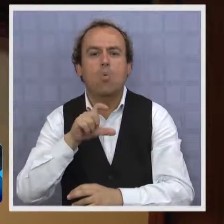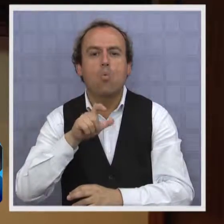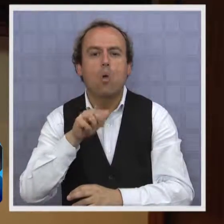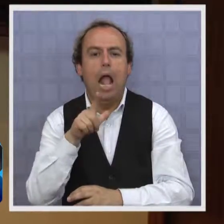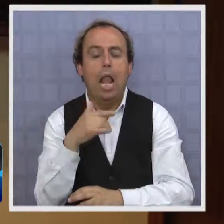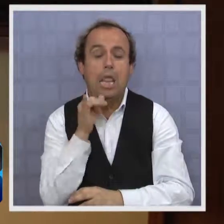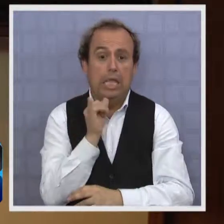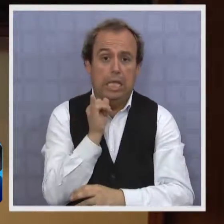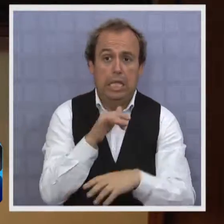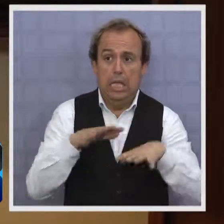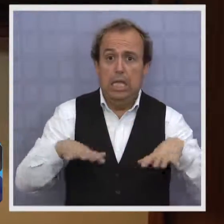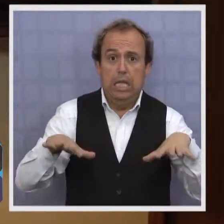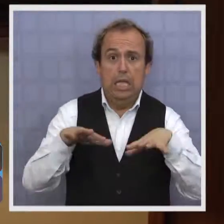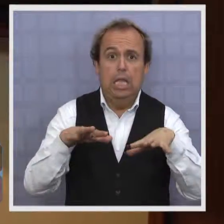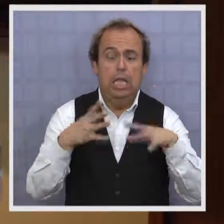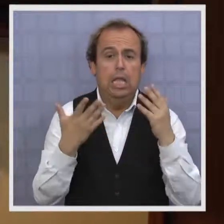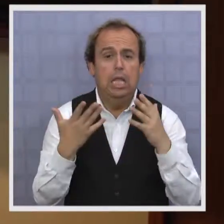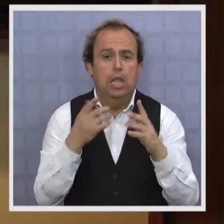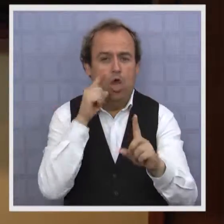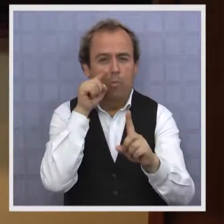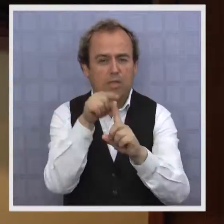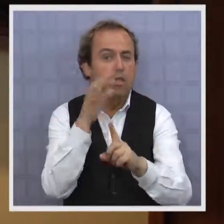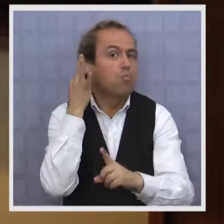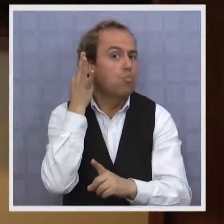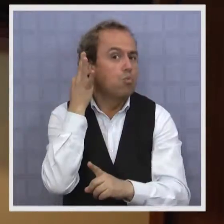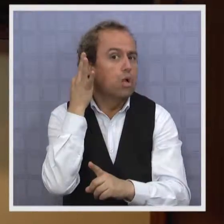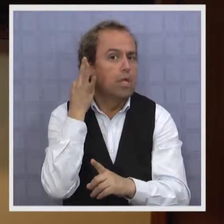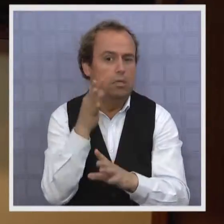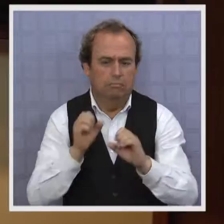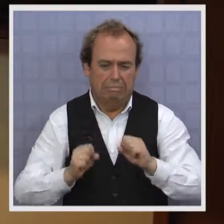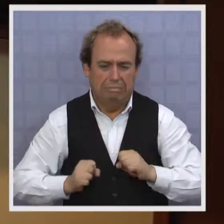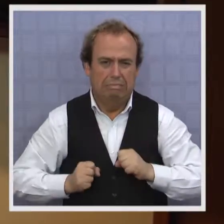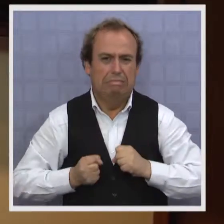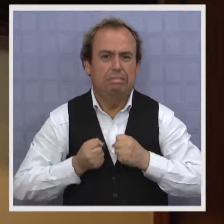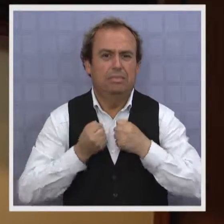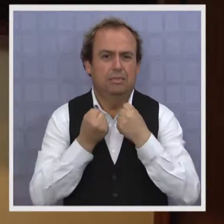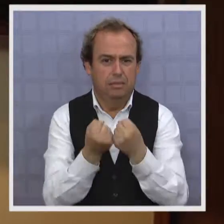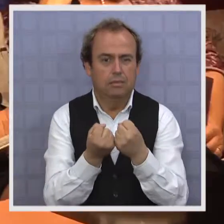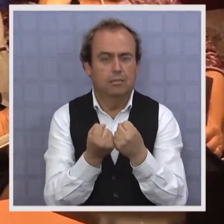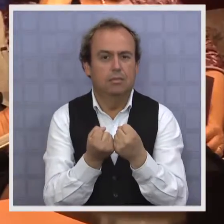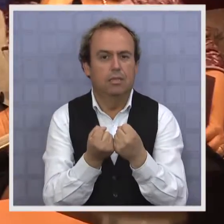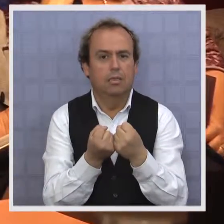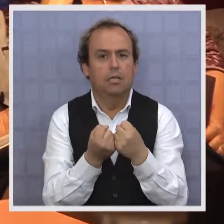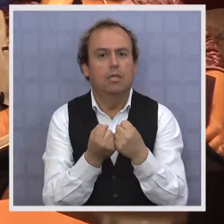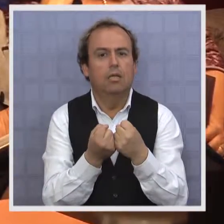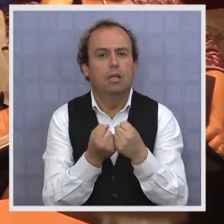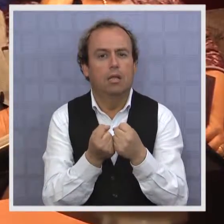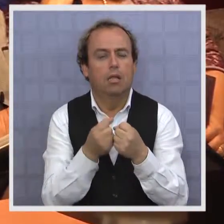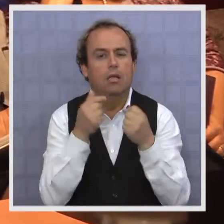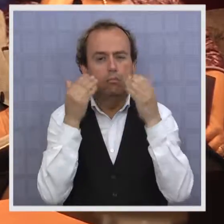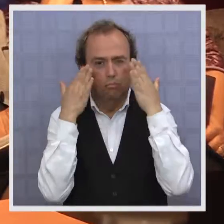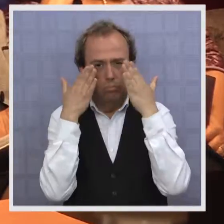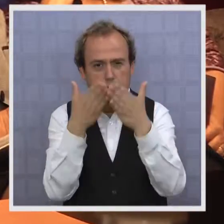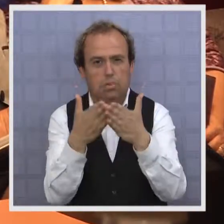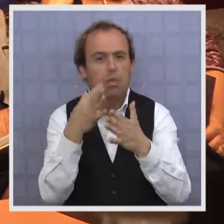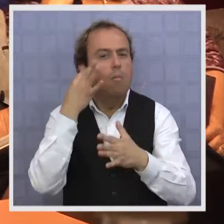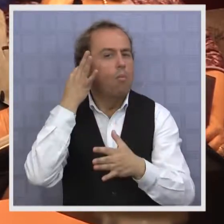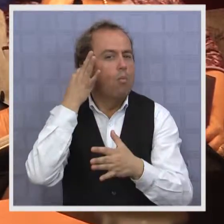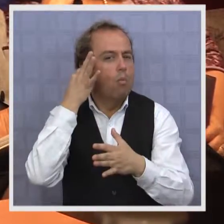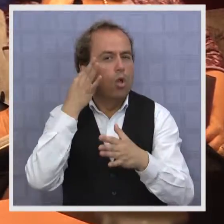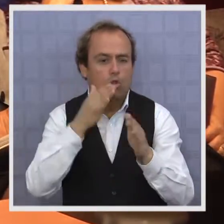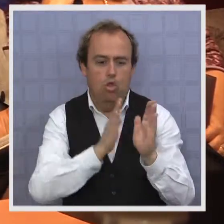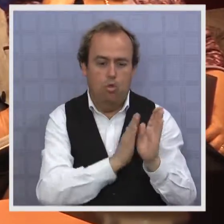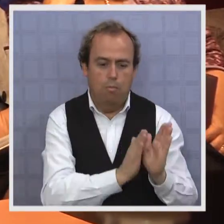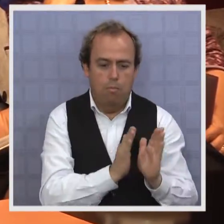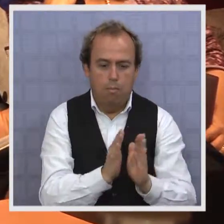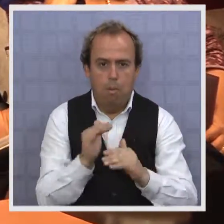con la inclusión, y esto es lo potente, que vamos a incluir la perspectiva de género en todas sus fases y en todos